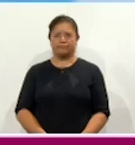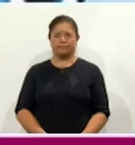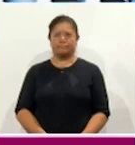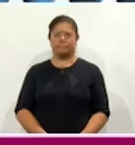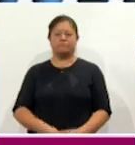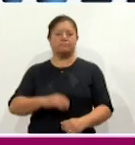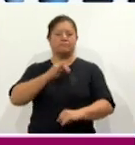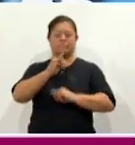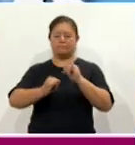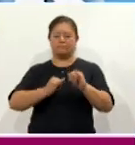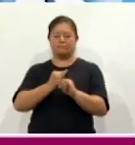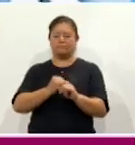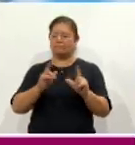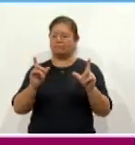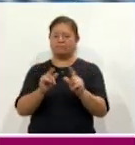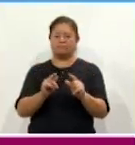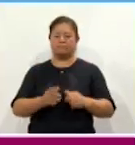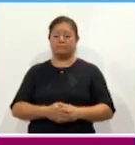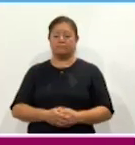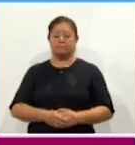Breves Internacionales